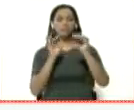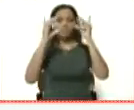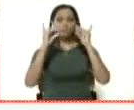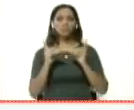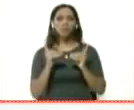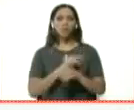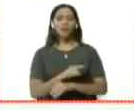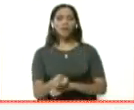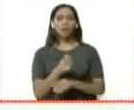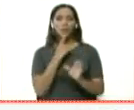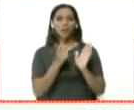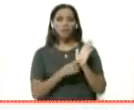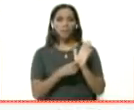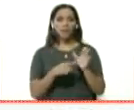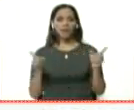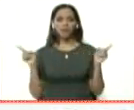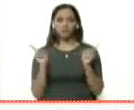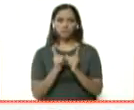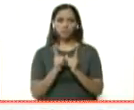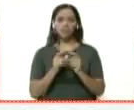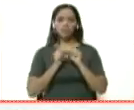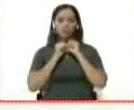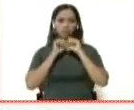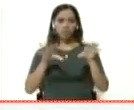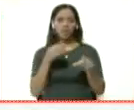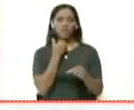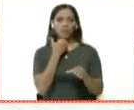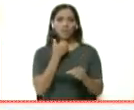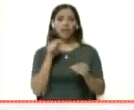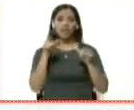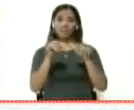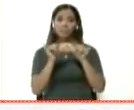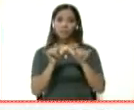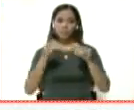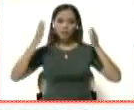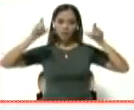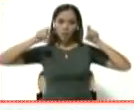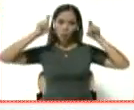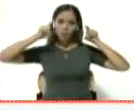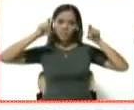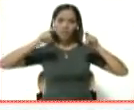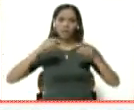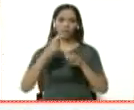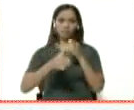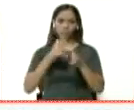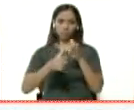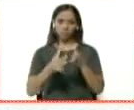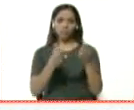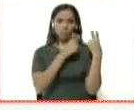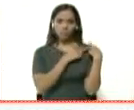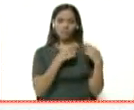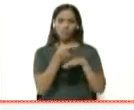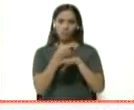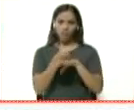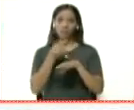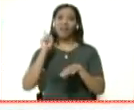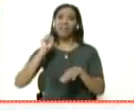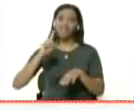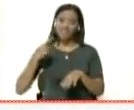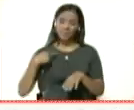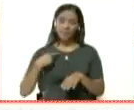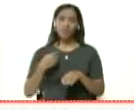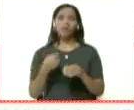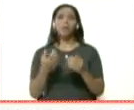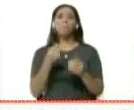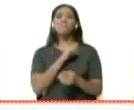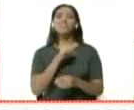cumplimiento para disminuir, en este caso, la transmisión de la enfermedad. Esa misma recomendación que hacemos en el metro, que le corresponde al Estado, la tienen que hacer los privados